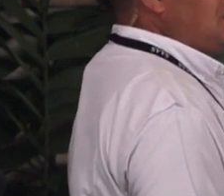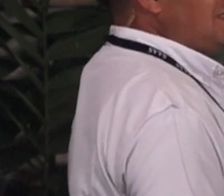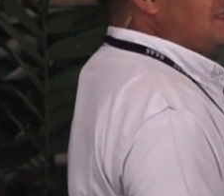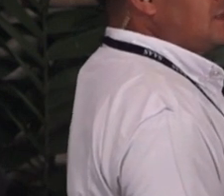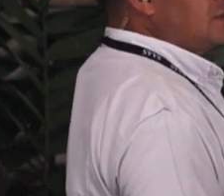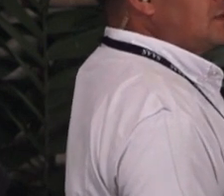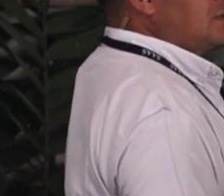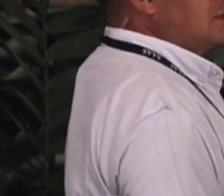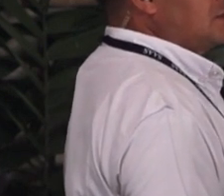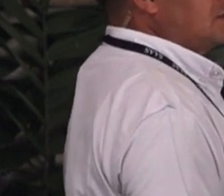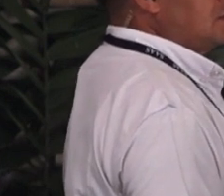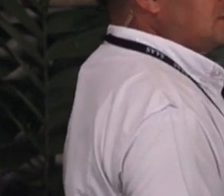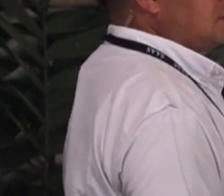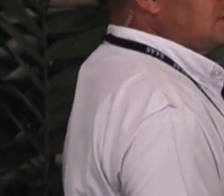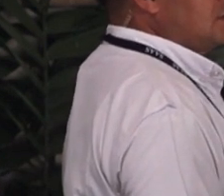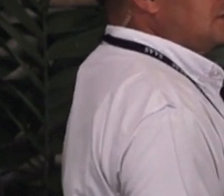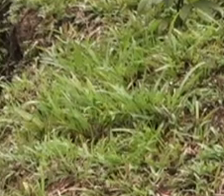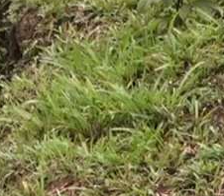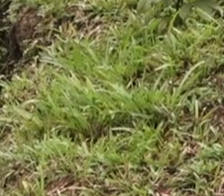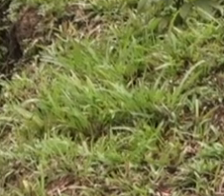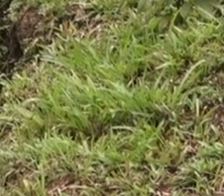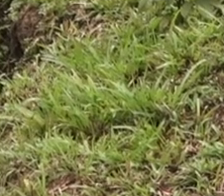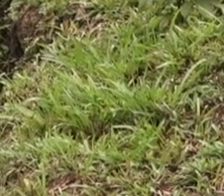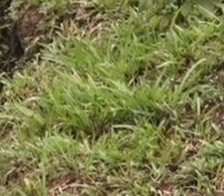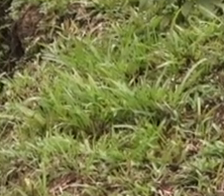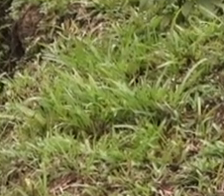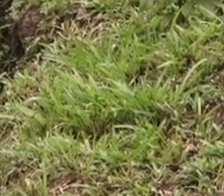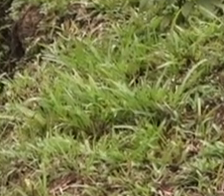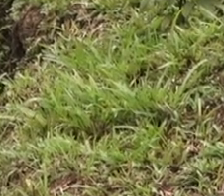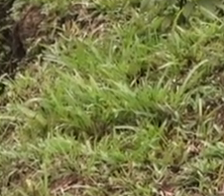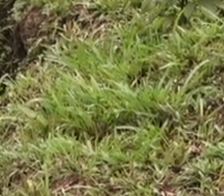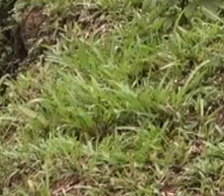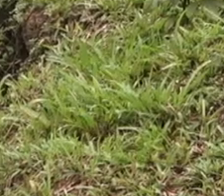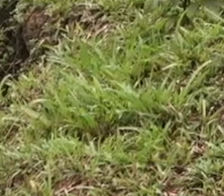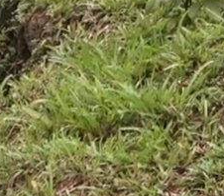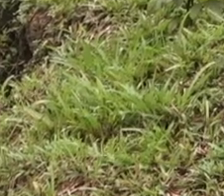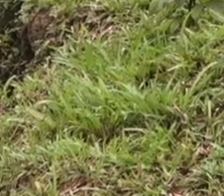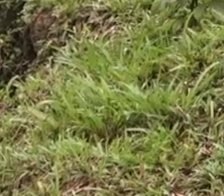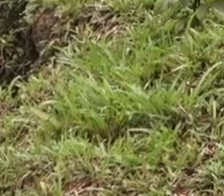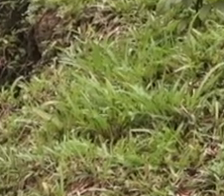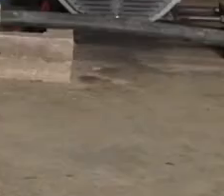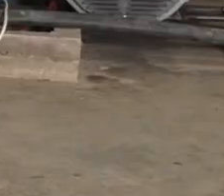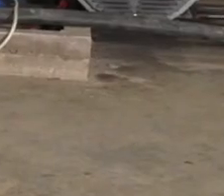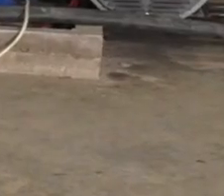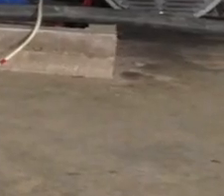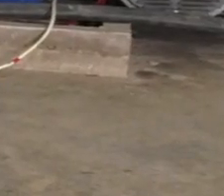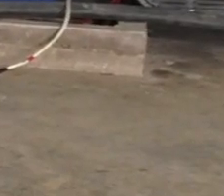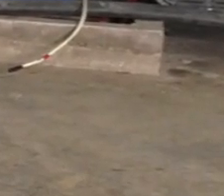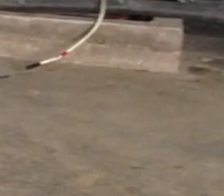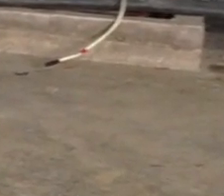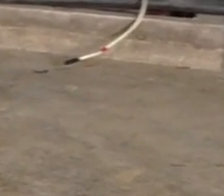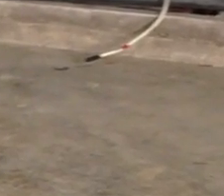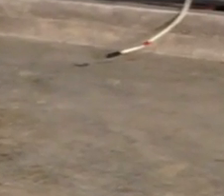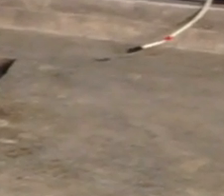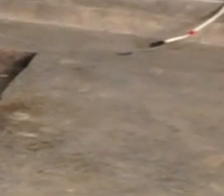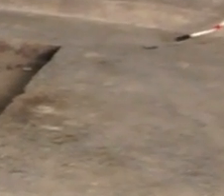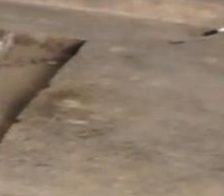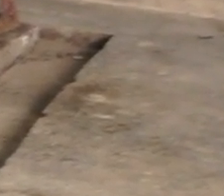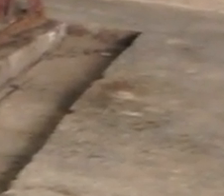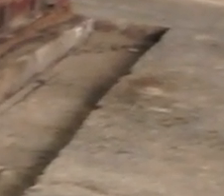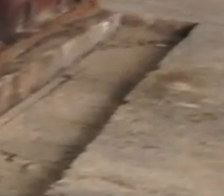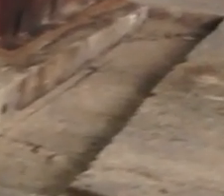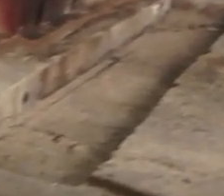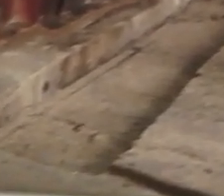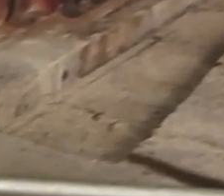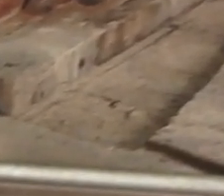¡Viva la visita del presidente! La implementación de la hidroeléctrica fue en una de las poblaciones en resistencia durante